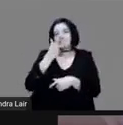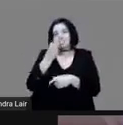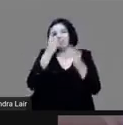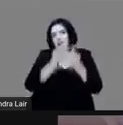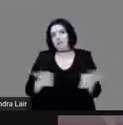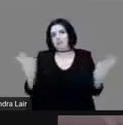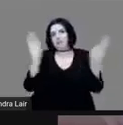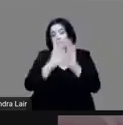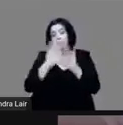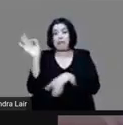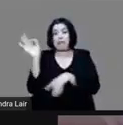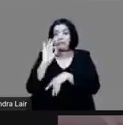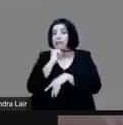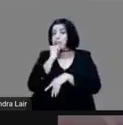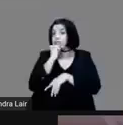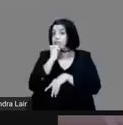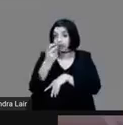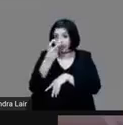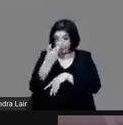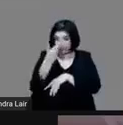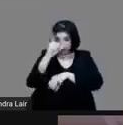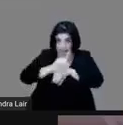si no se hubiera dado en ese momento al siguiente